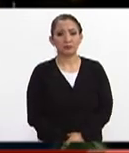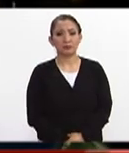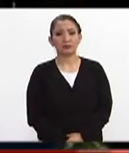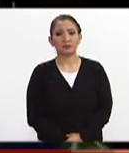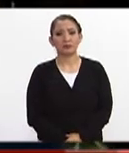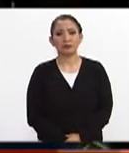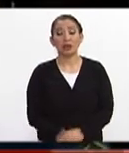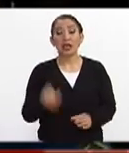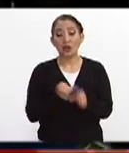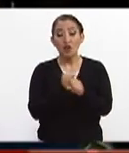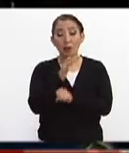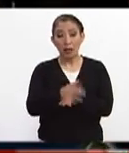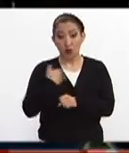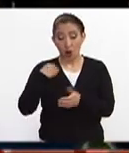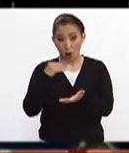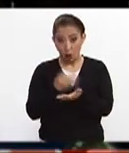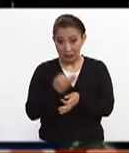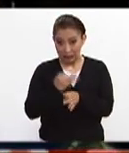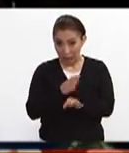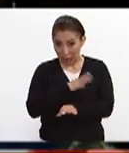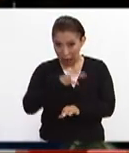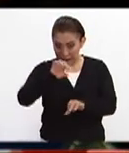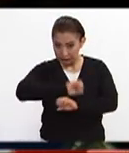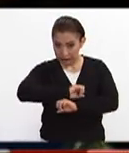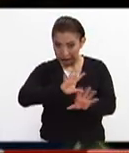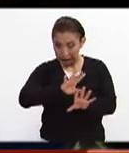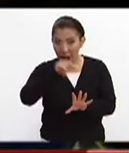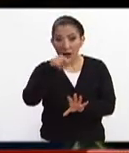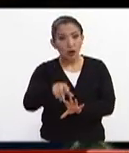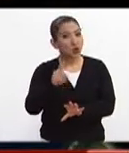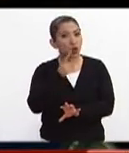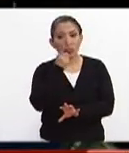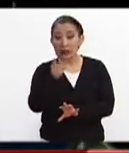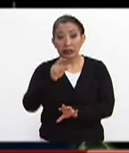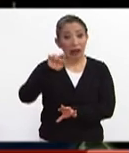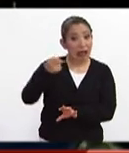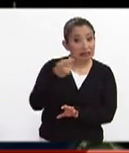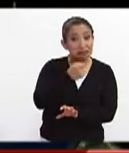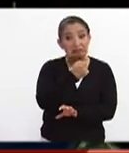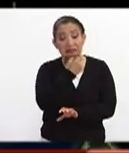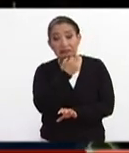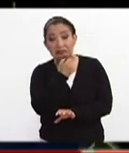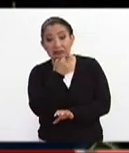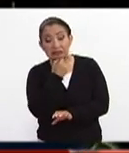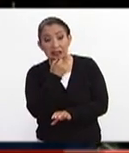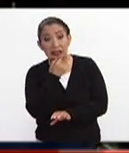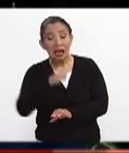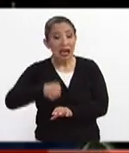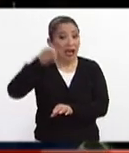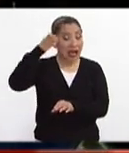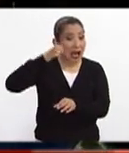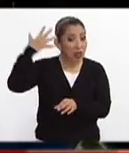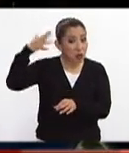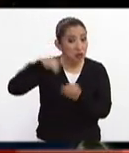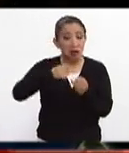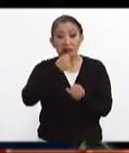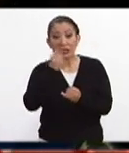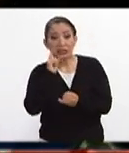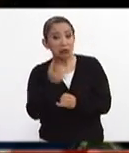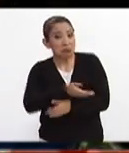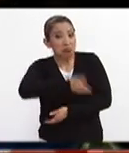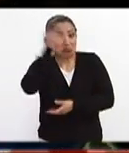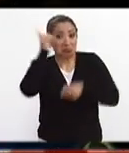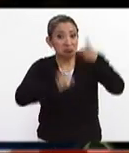La información que prevalece hasta este momento no asegura si se trata de una persona mayor o de una niña.